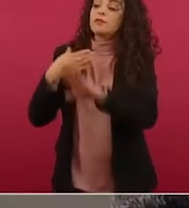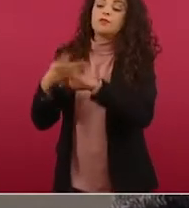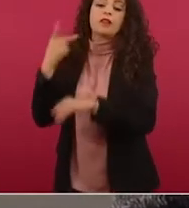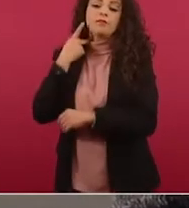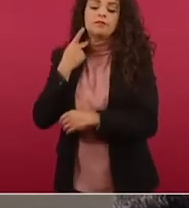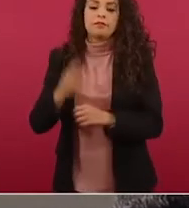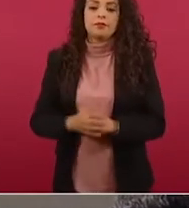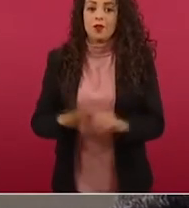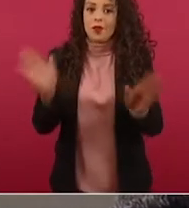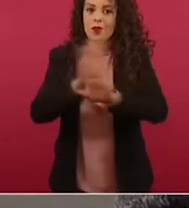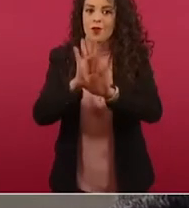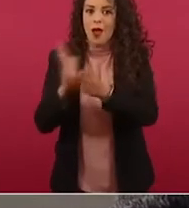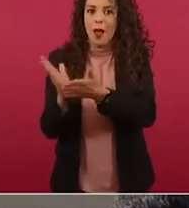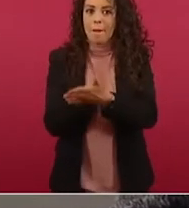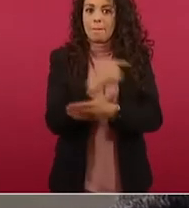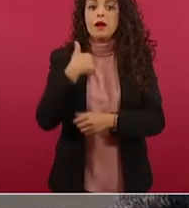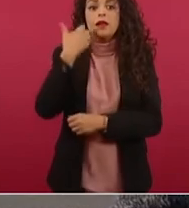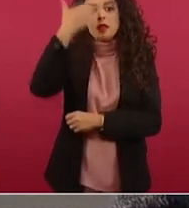las armas son el problema.